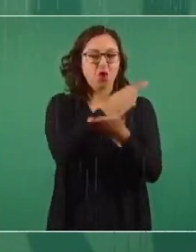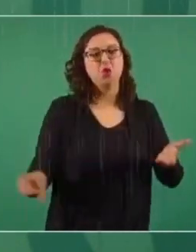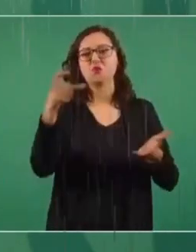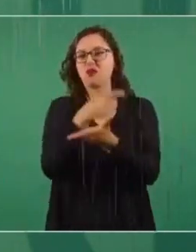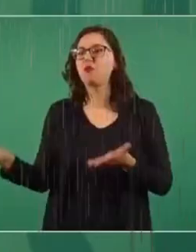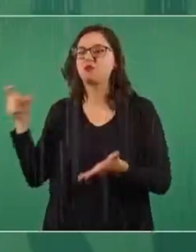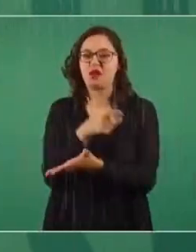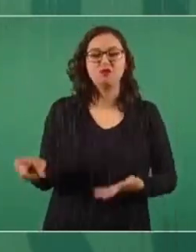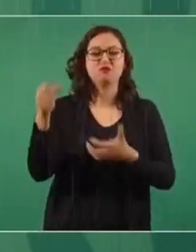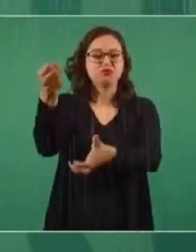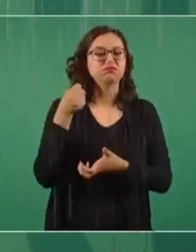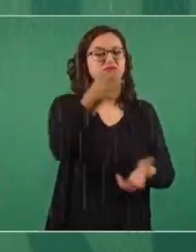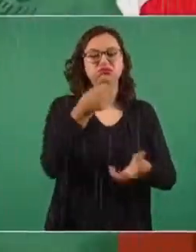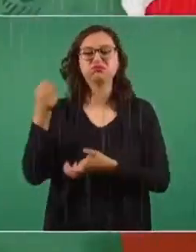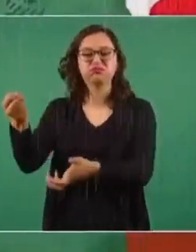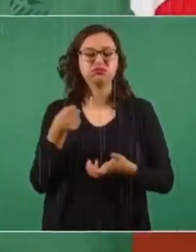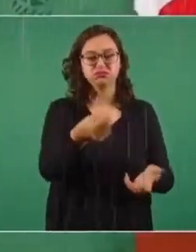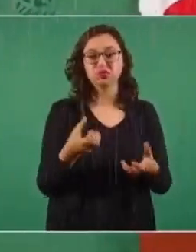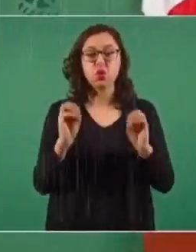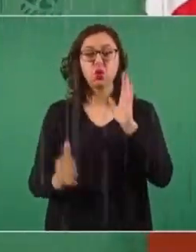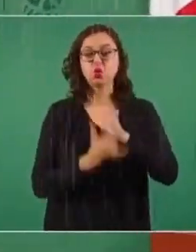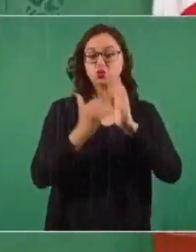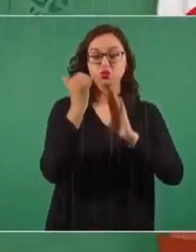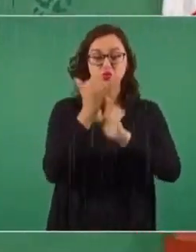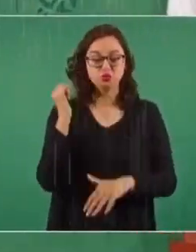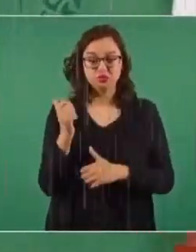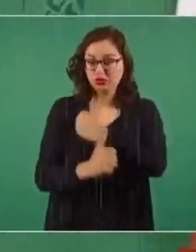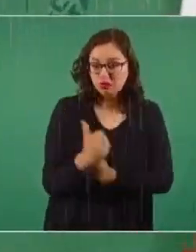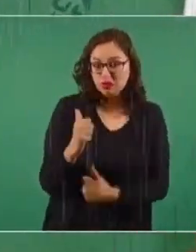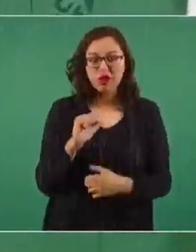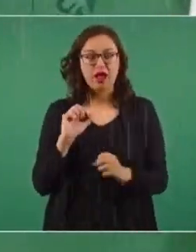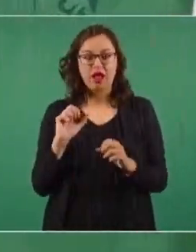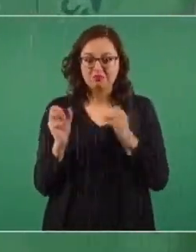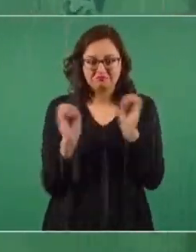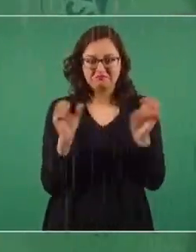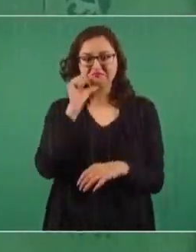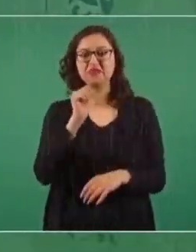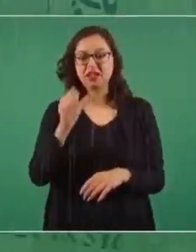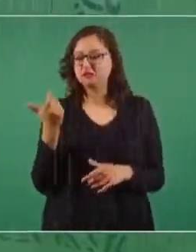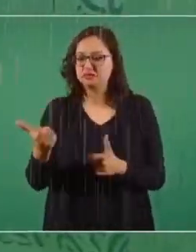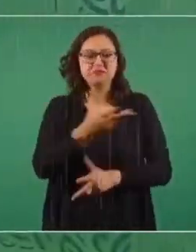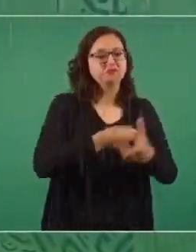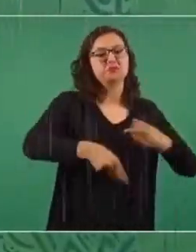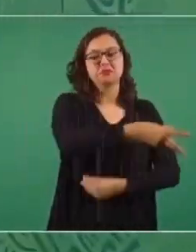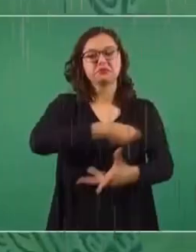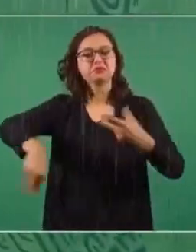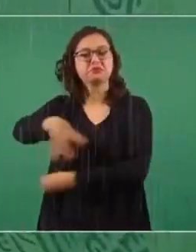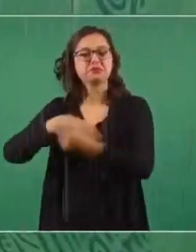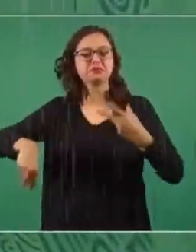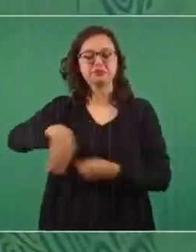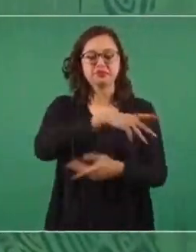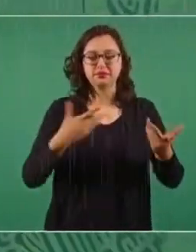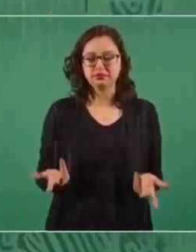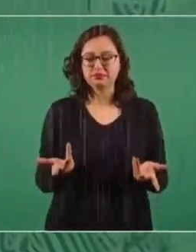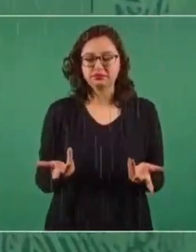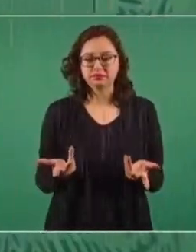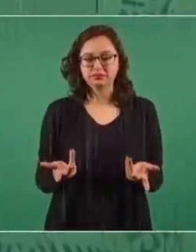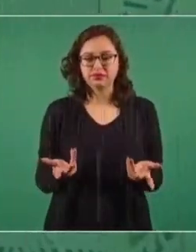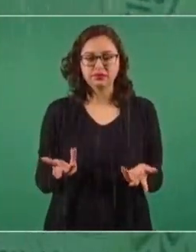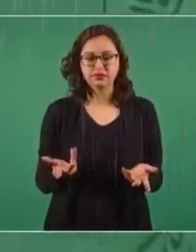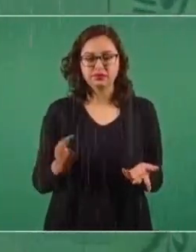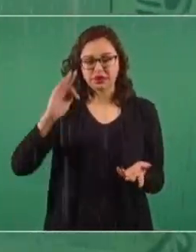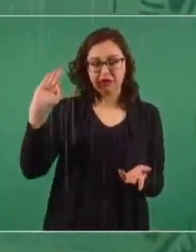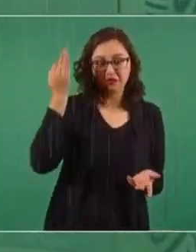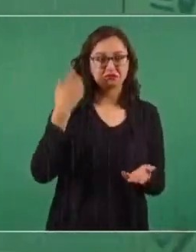masivas o hacer obras sin licitación o transferir dinero del gobierno federal a los estados para que hicieran lo propio,